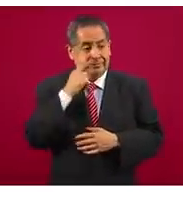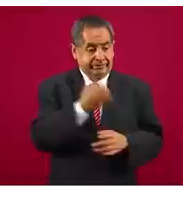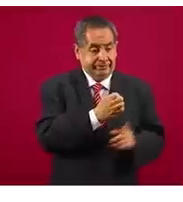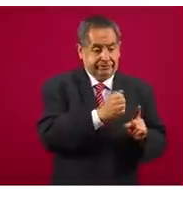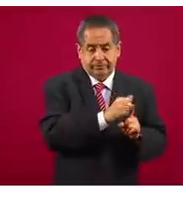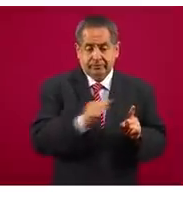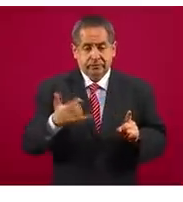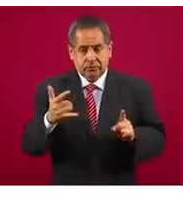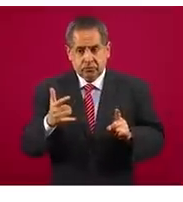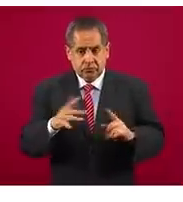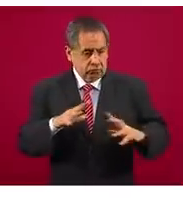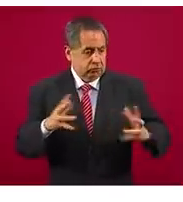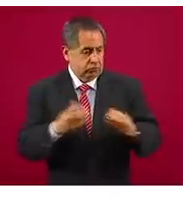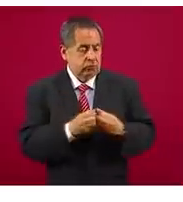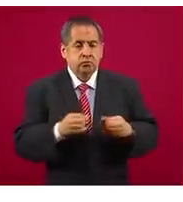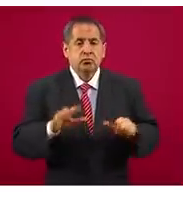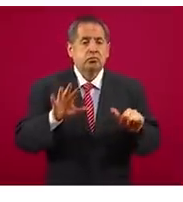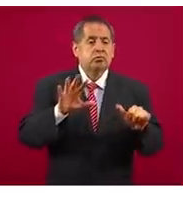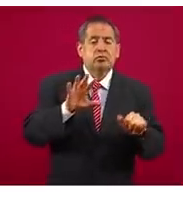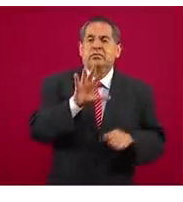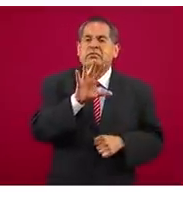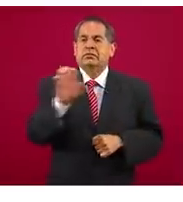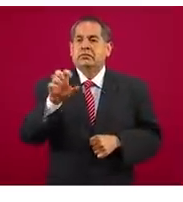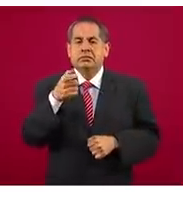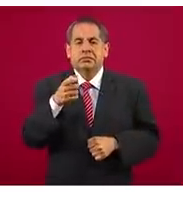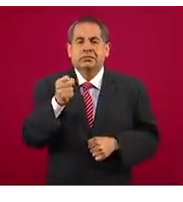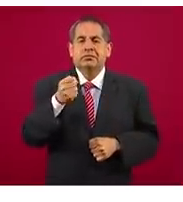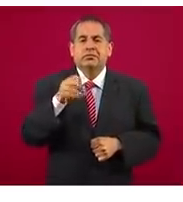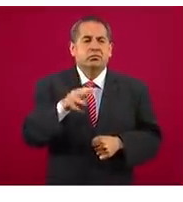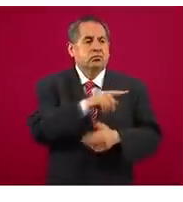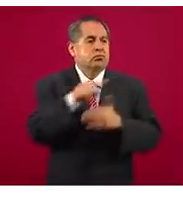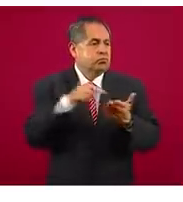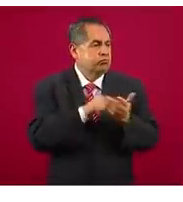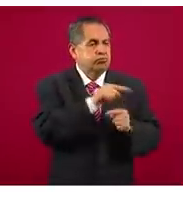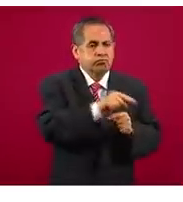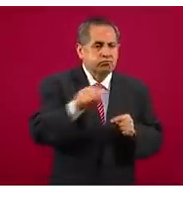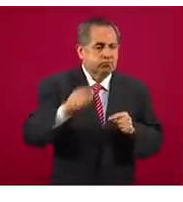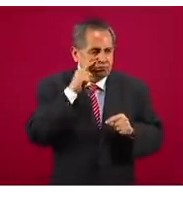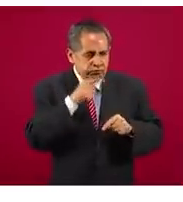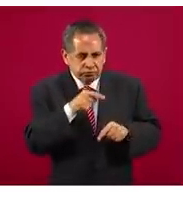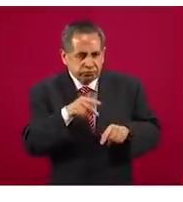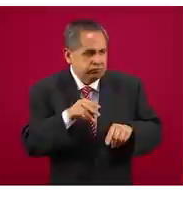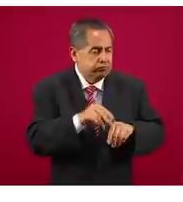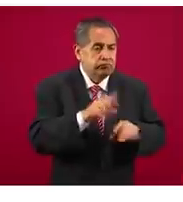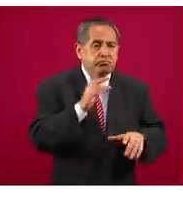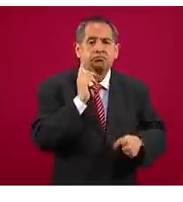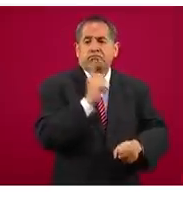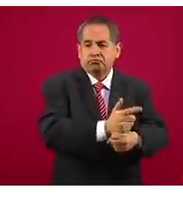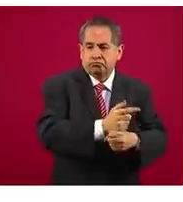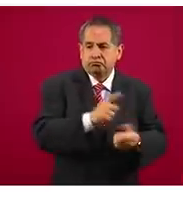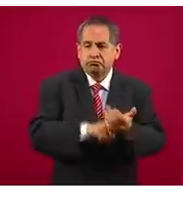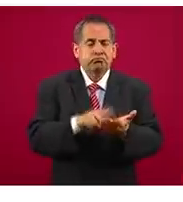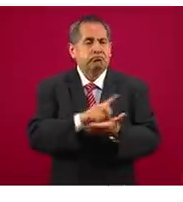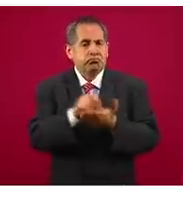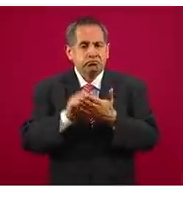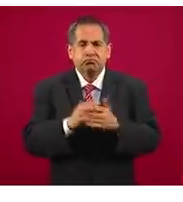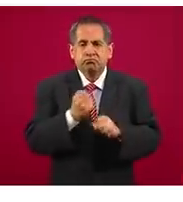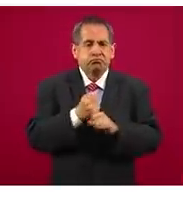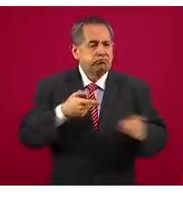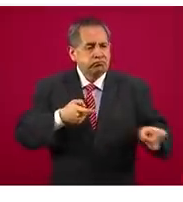hemos tenido 569 eventos y aseguramiento, principalmente drogas, armas